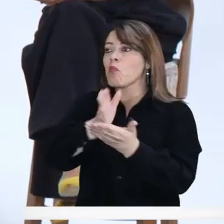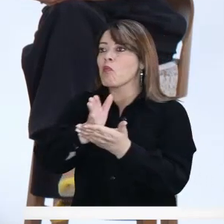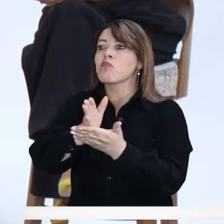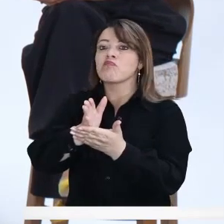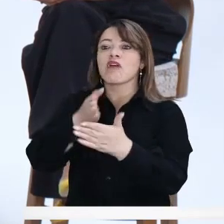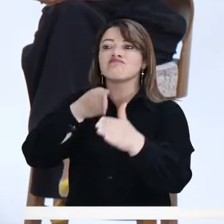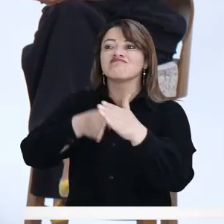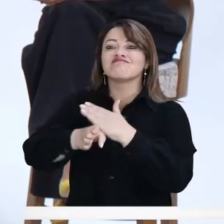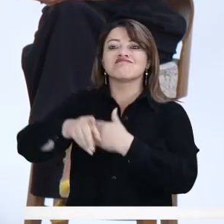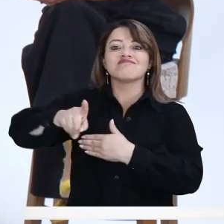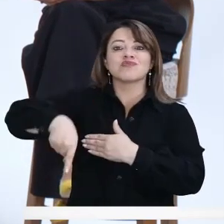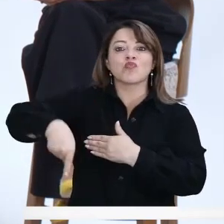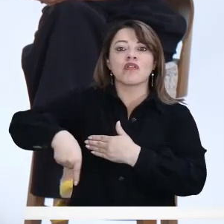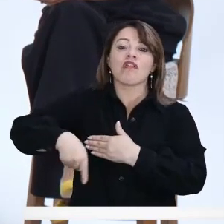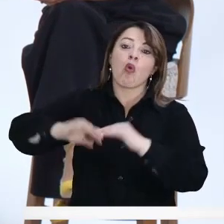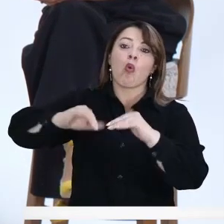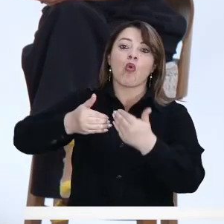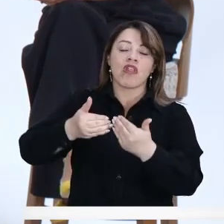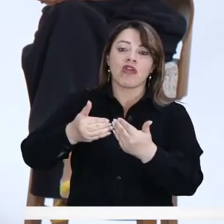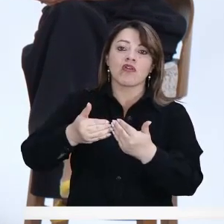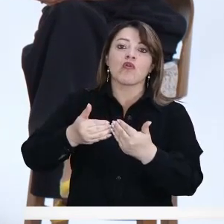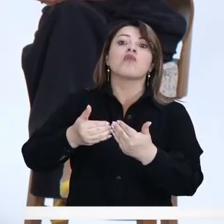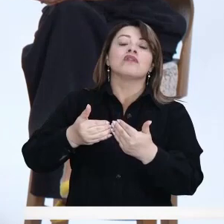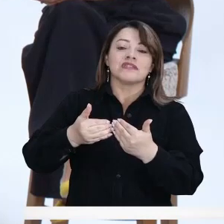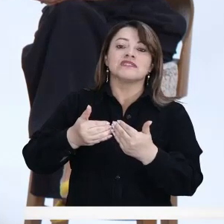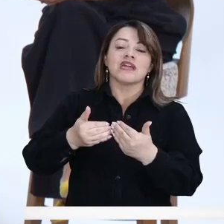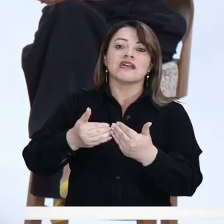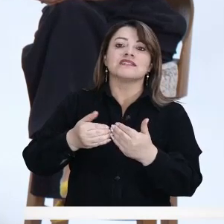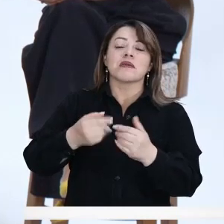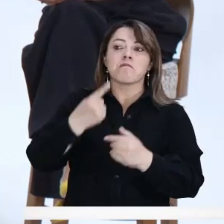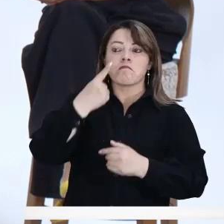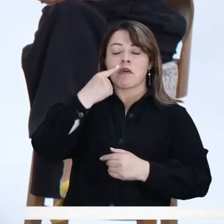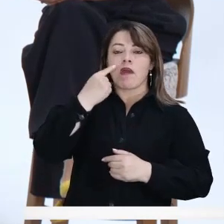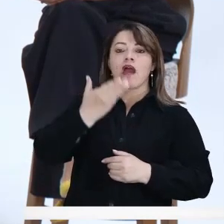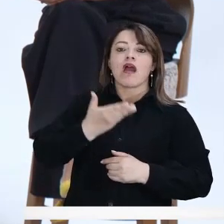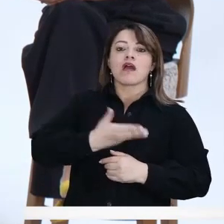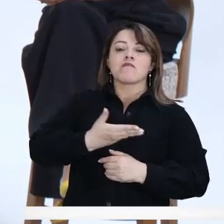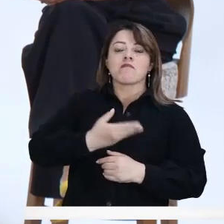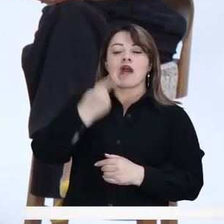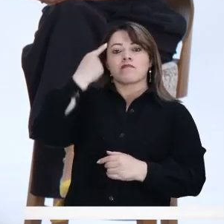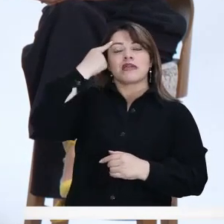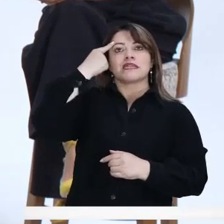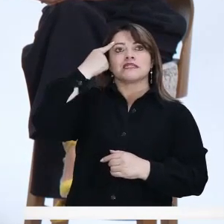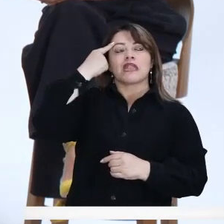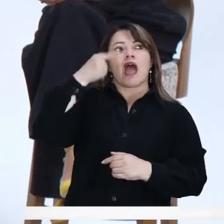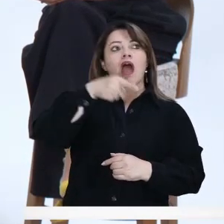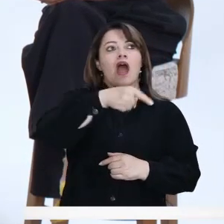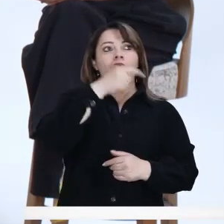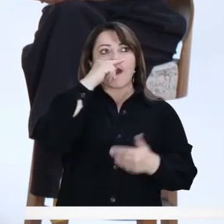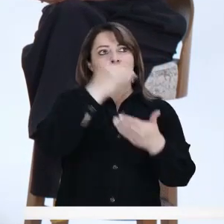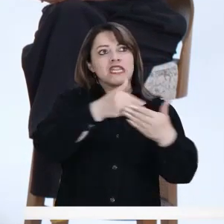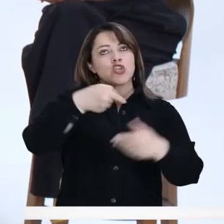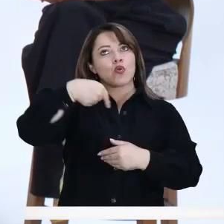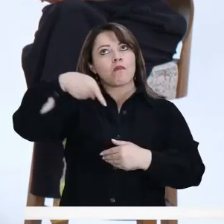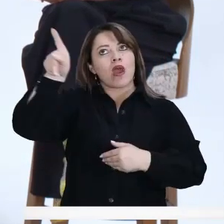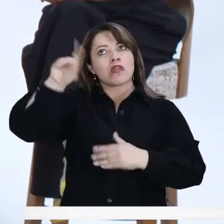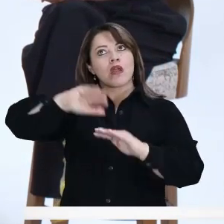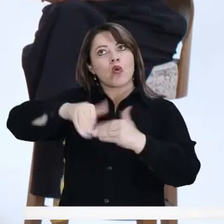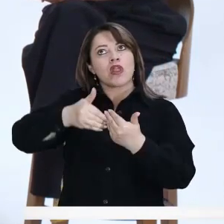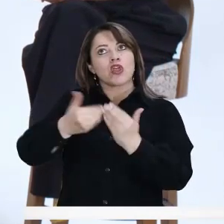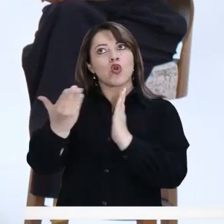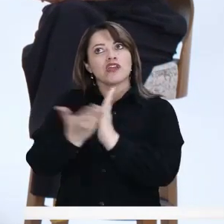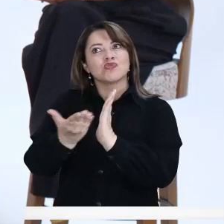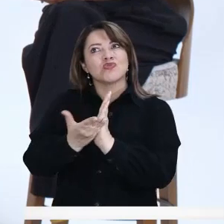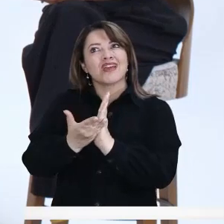a la escuela, incluso desde la concepción del padre de familia, no van a estudiar o no van a tener el